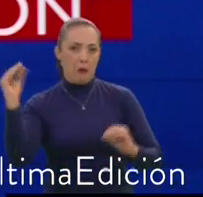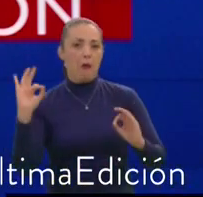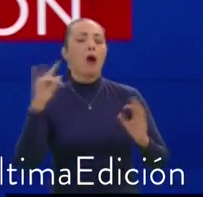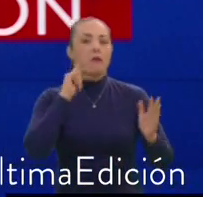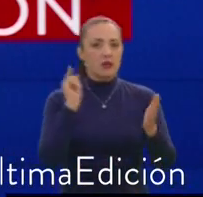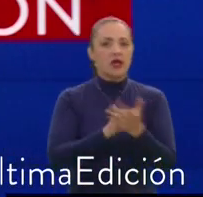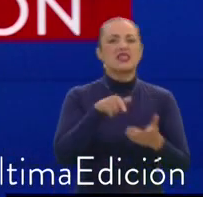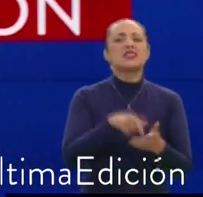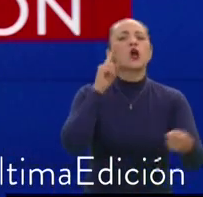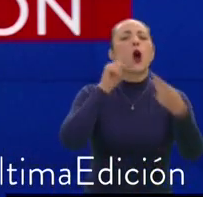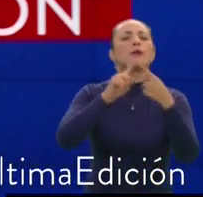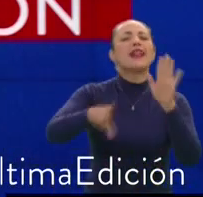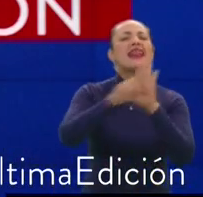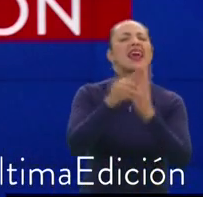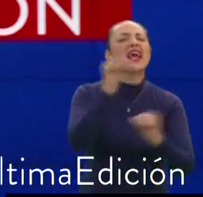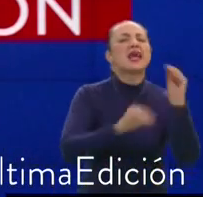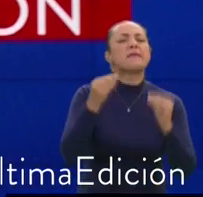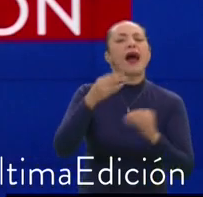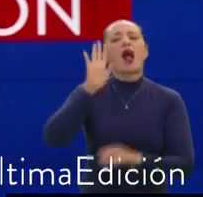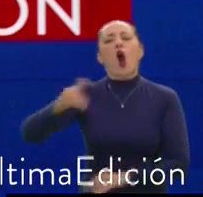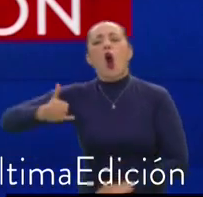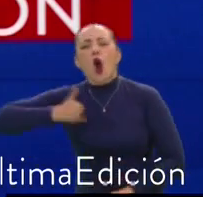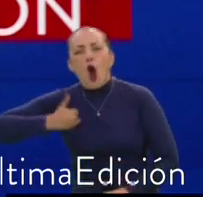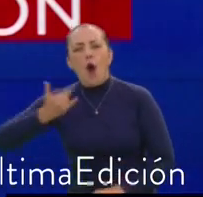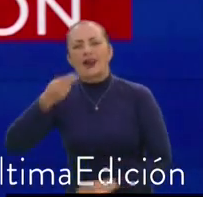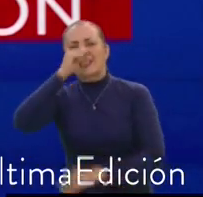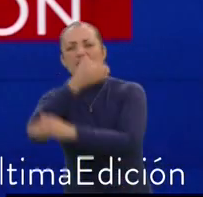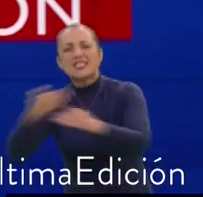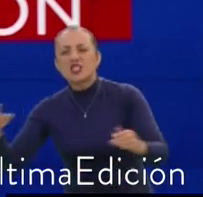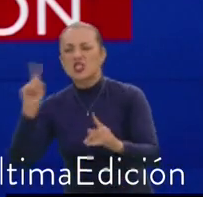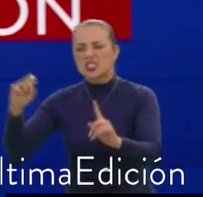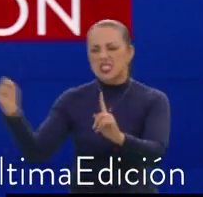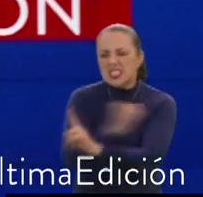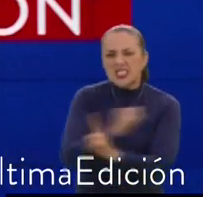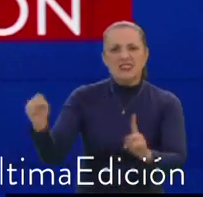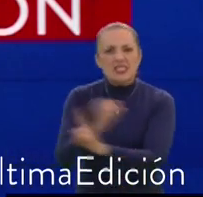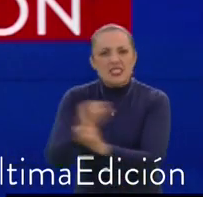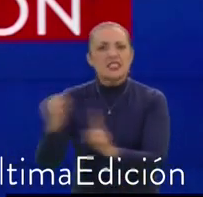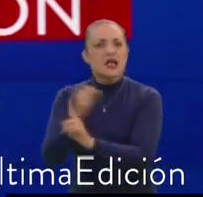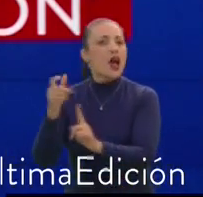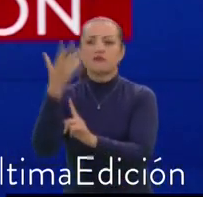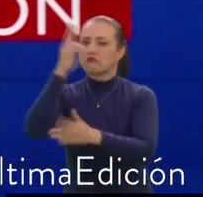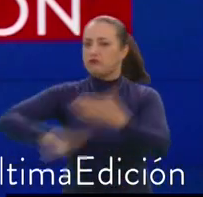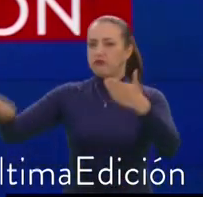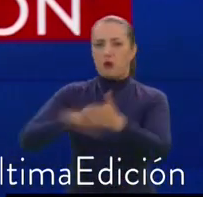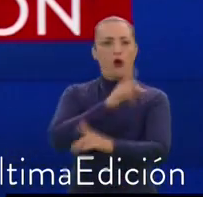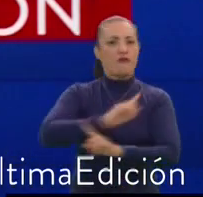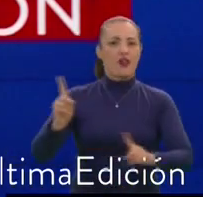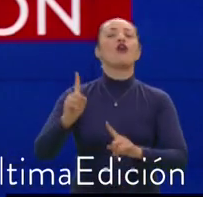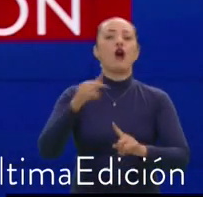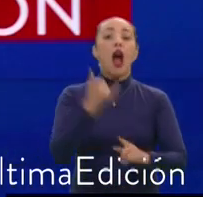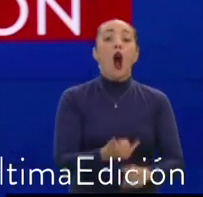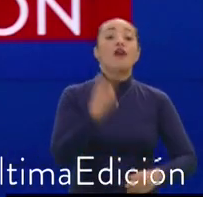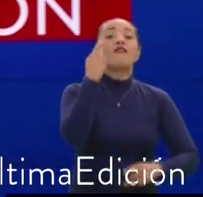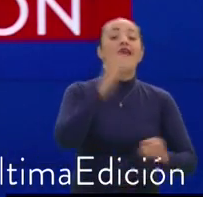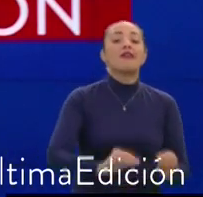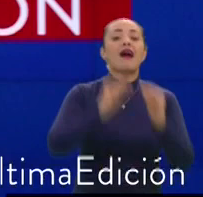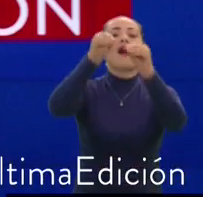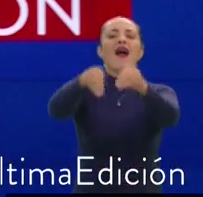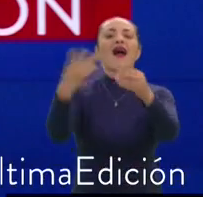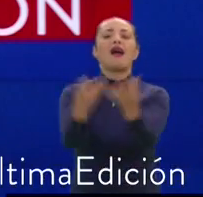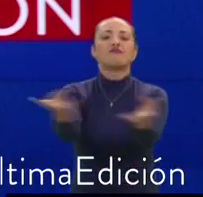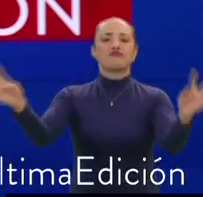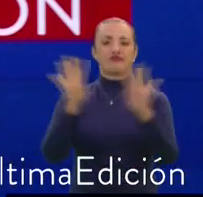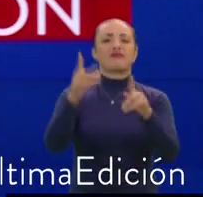físico a cualquier tipo de violencia como método de corrección contra niños, niñas y adolescentes. Ahora solo falta la aprobación en la plenaria.